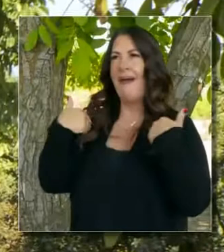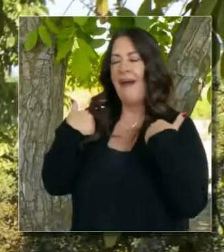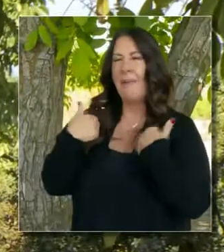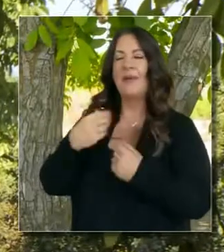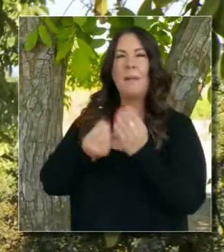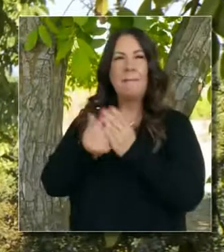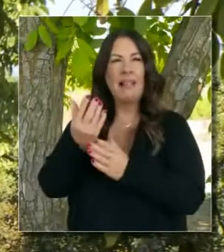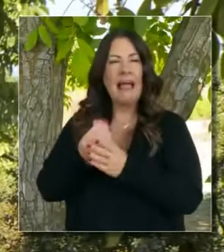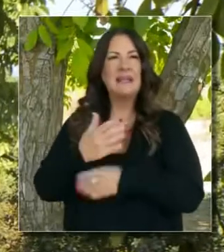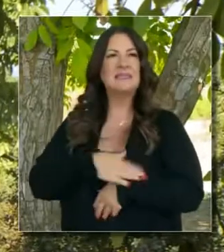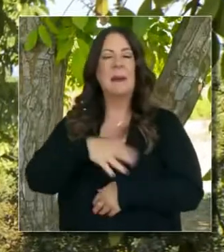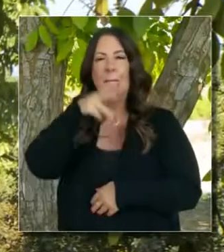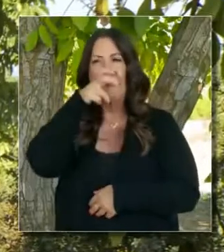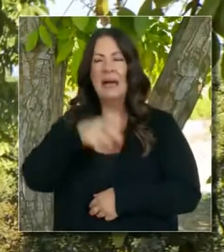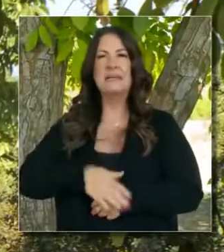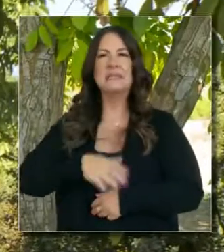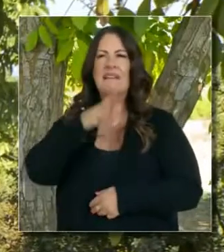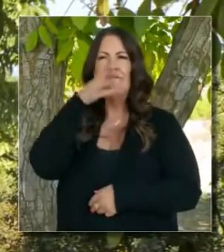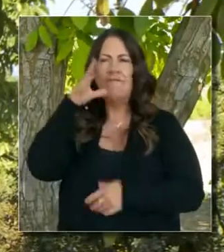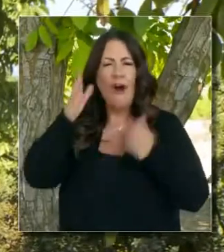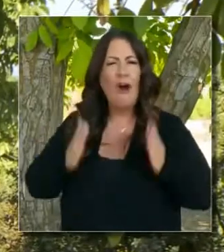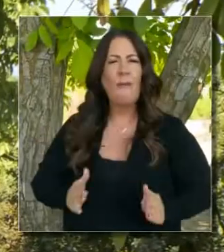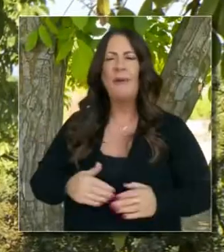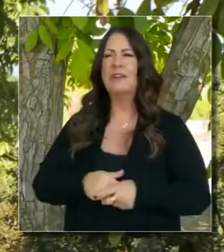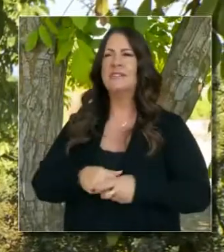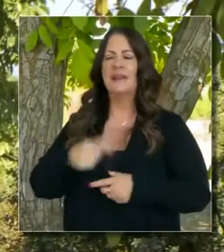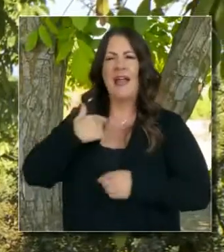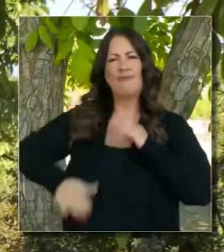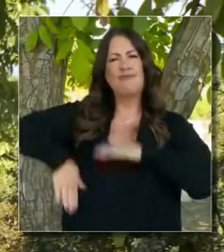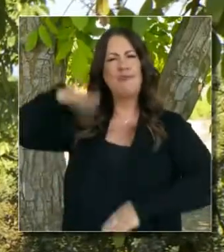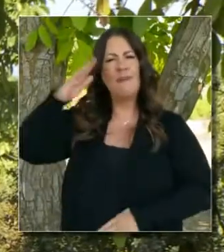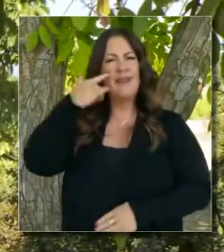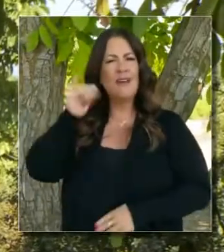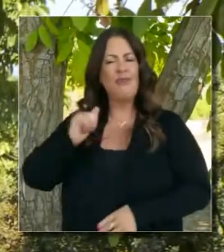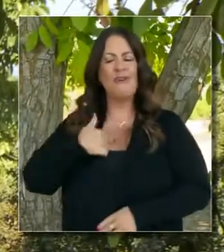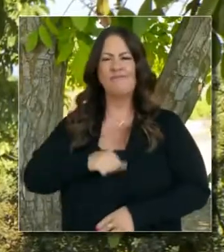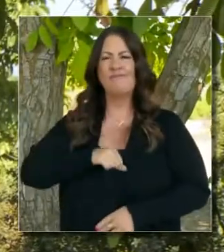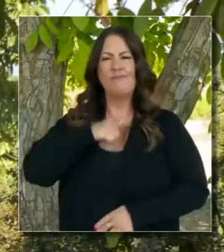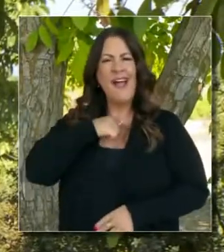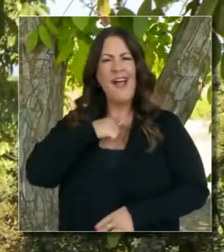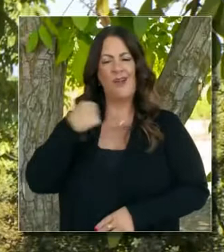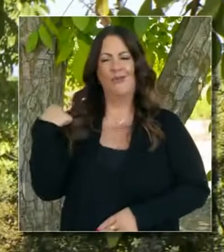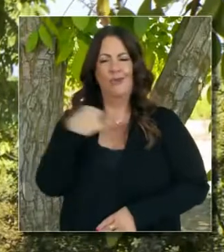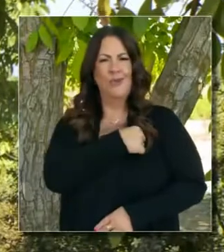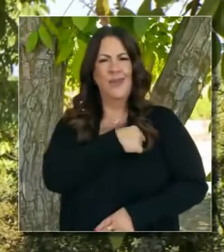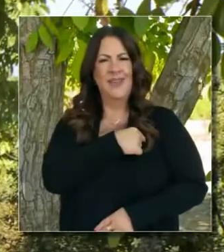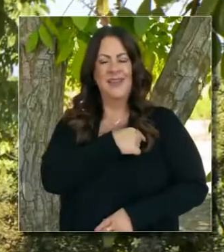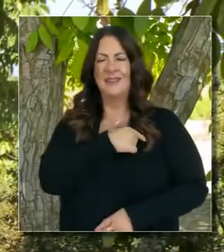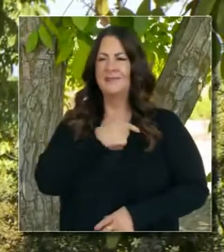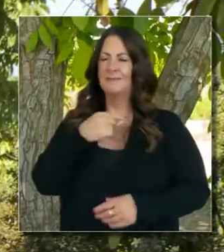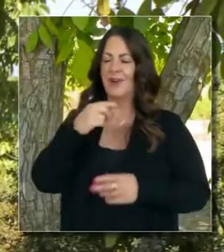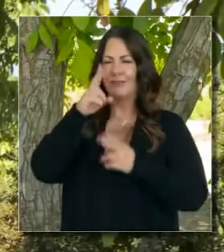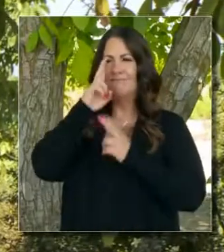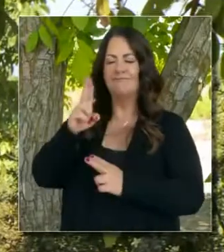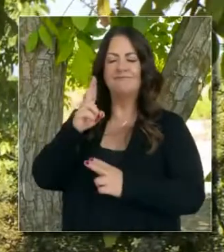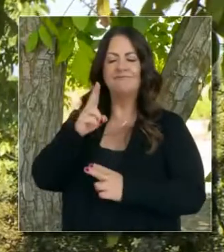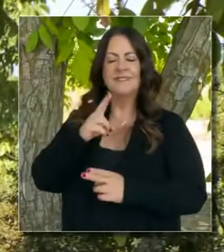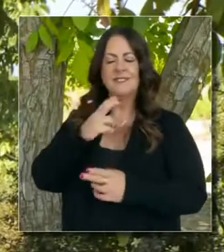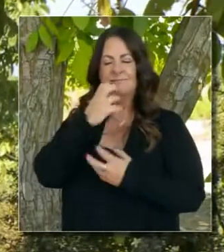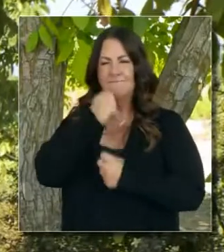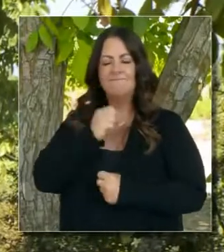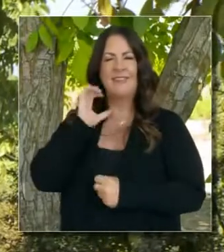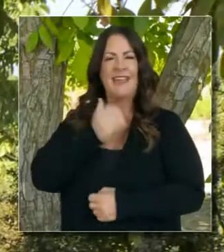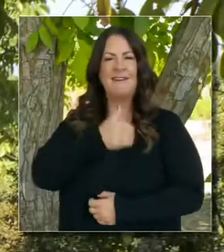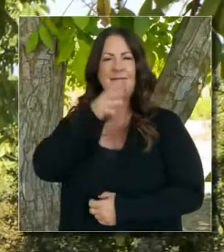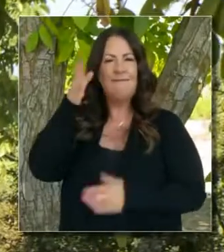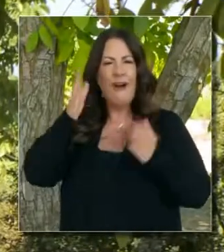pienso en las plantas, pienso en los insectos, pienso en tierras agrícolas cuando pienso en la sustentación,